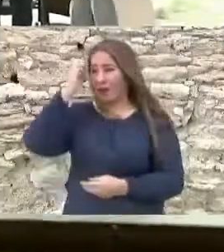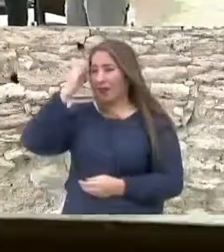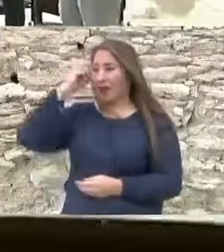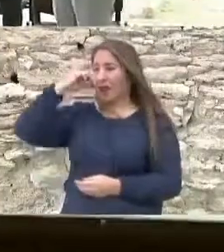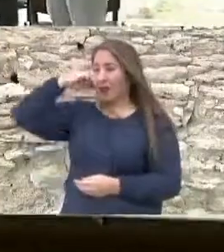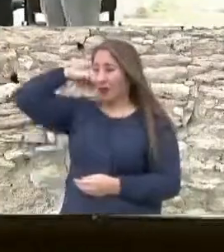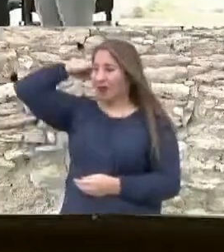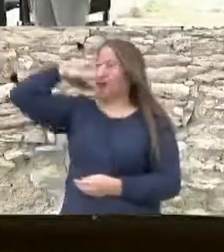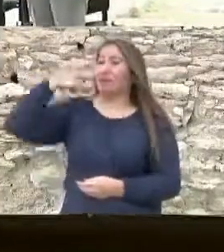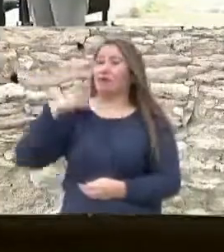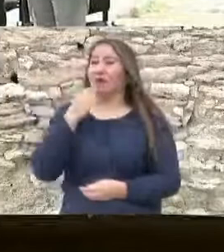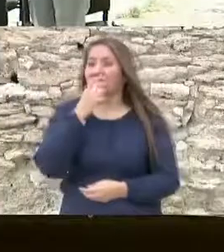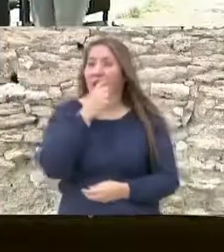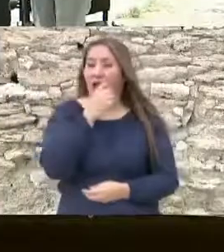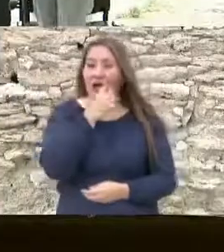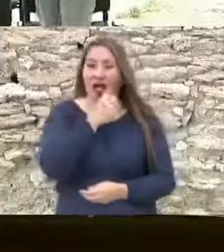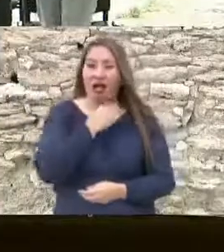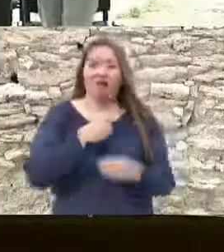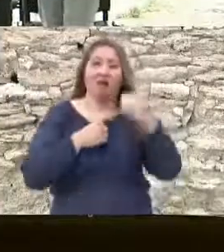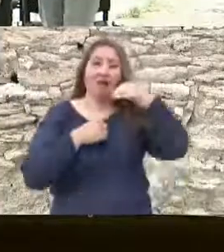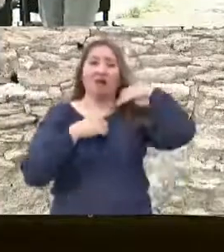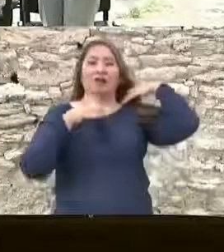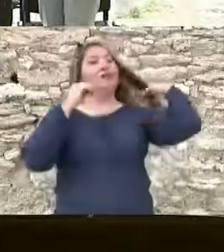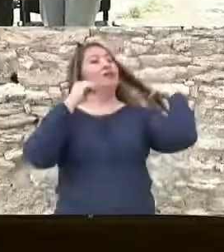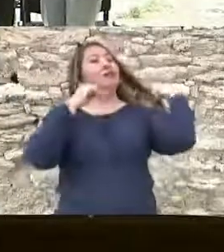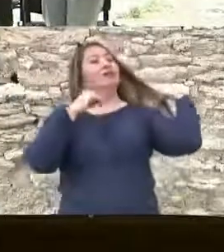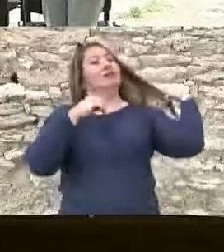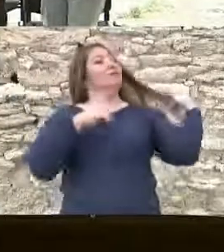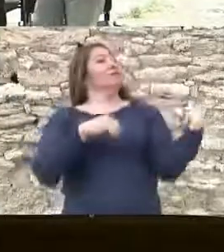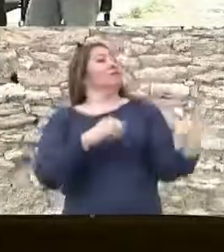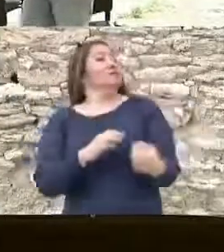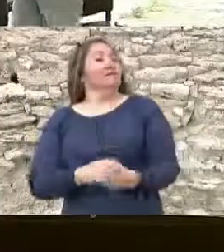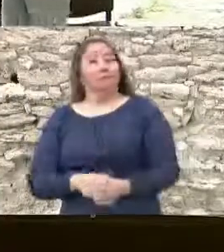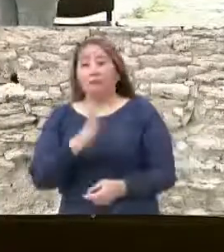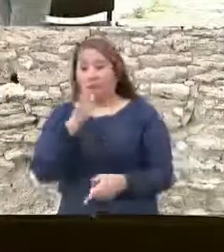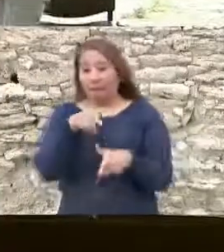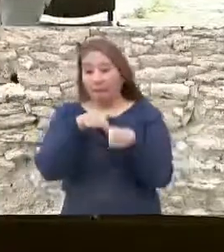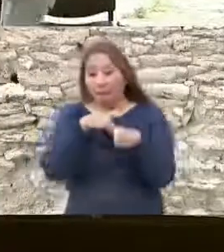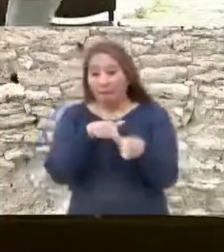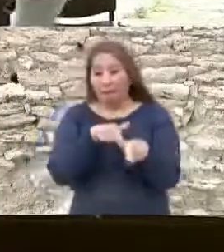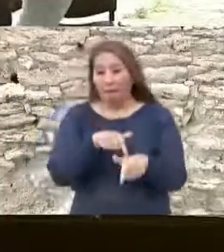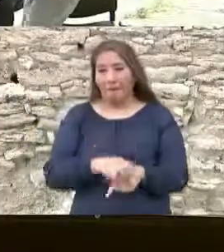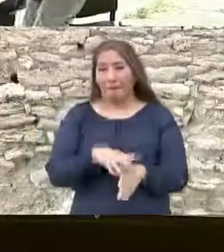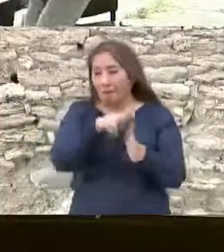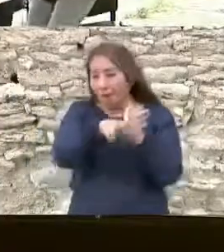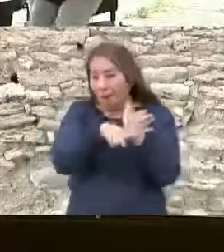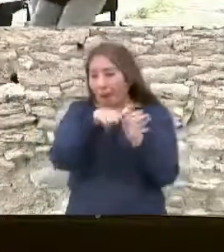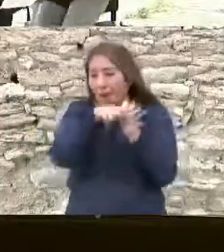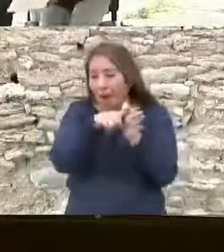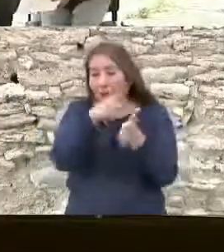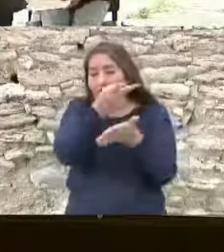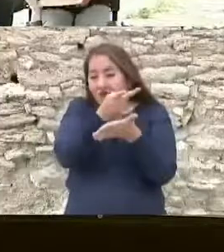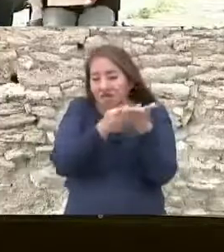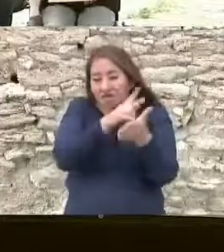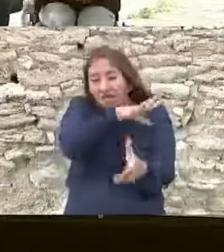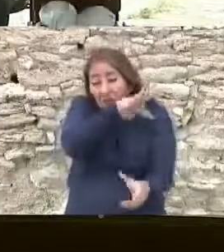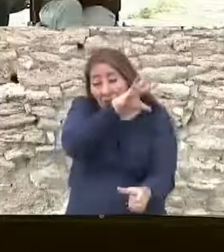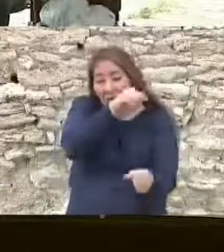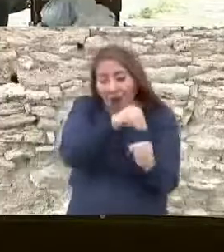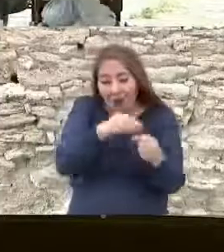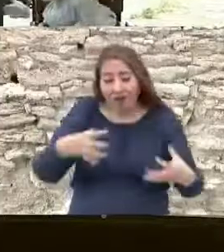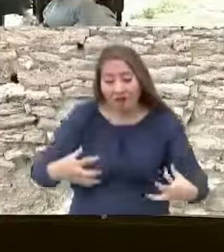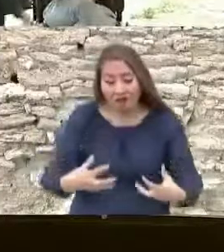Sean tan amables de ocupar sus lugares, por favor. A continuación, se proyectará el video explicativo del Programa Integral de